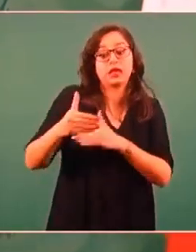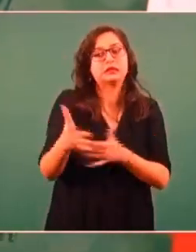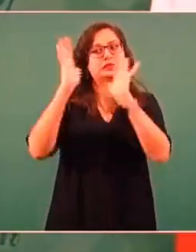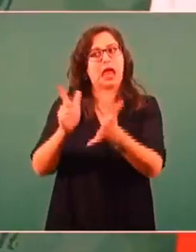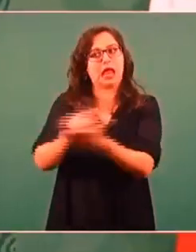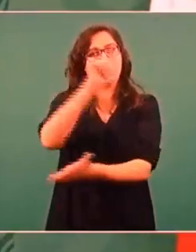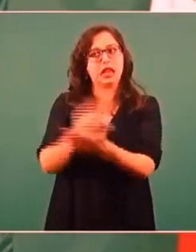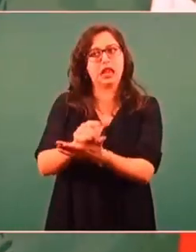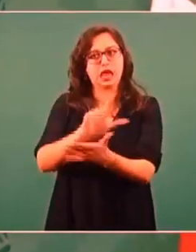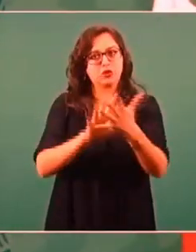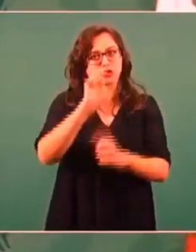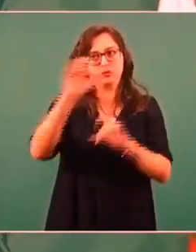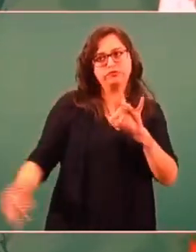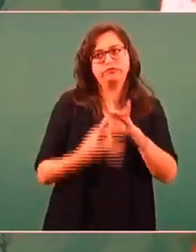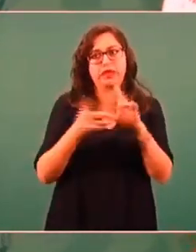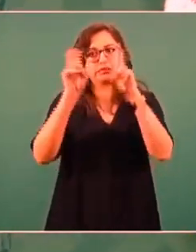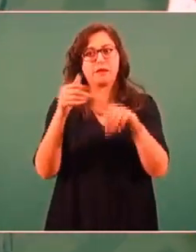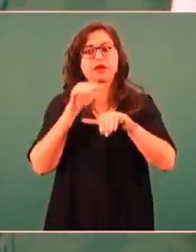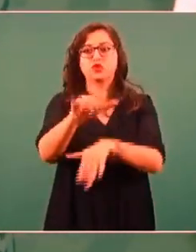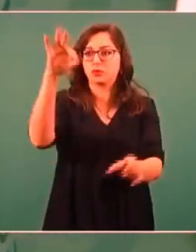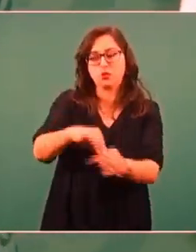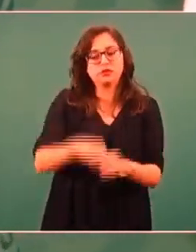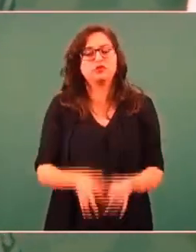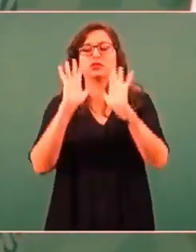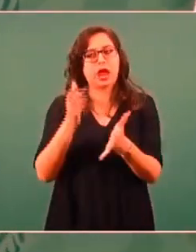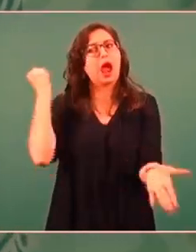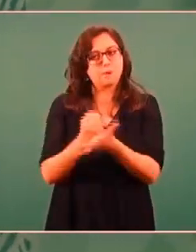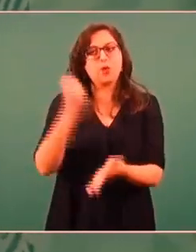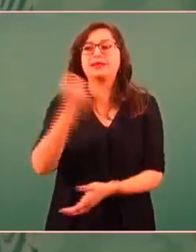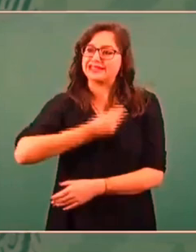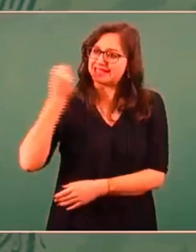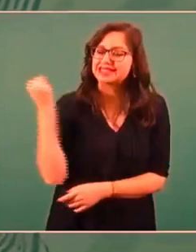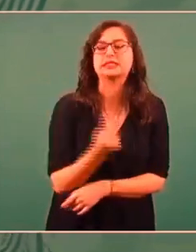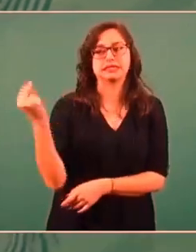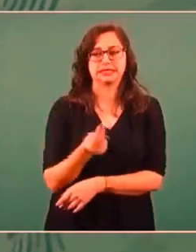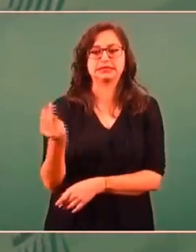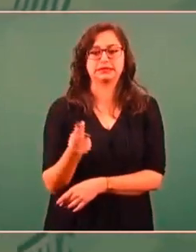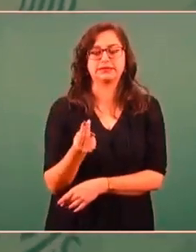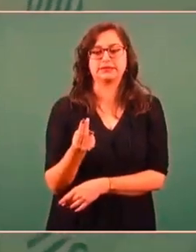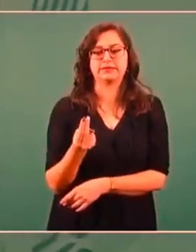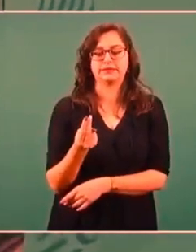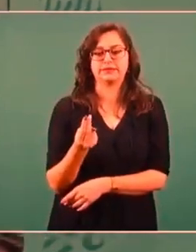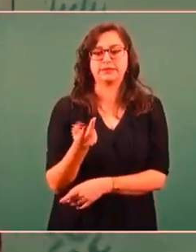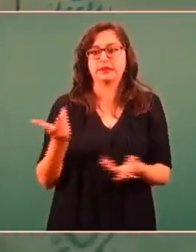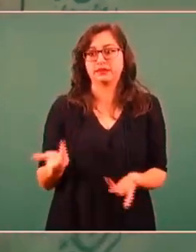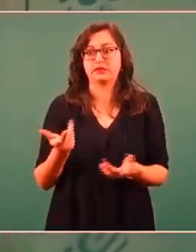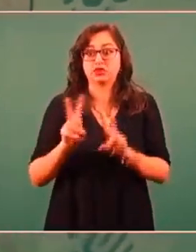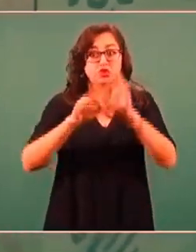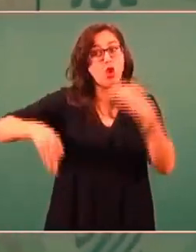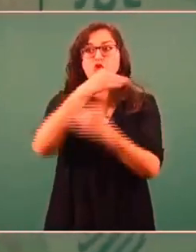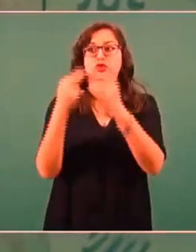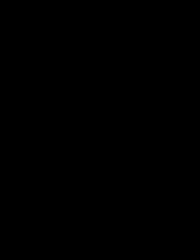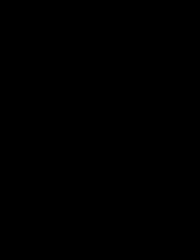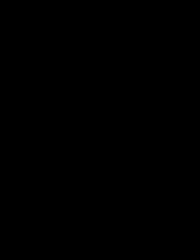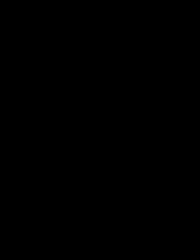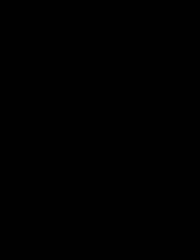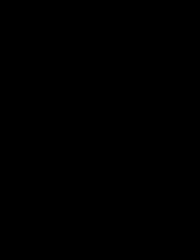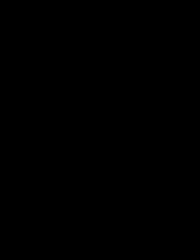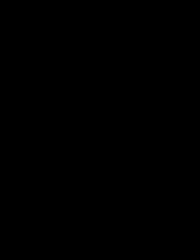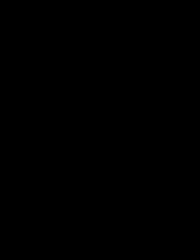aprueben las leyes secundarias que tienen que ver con la fiscalización de lo electoral.